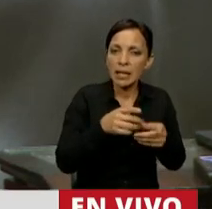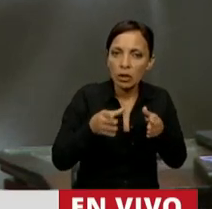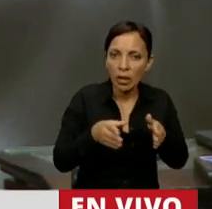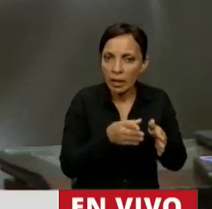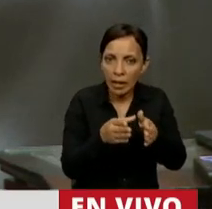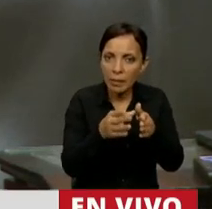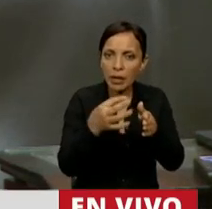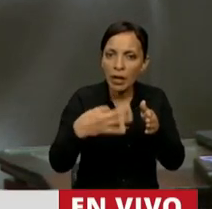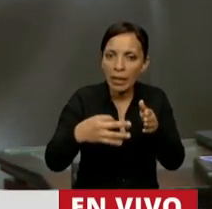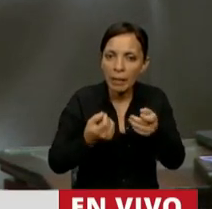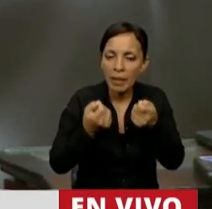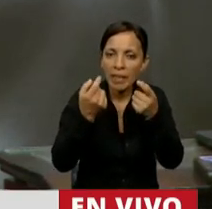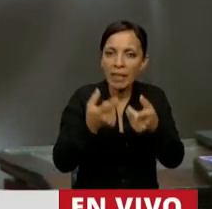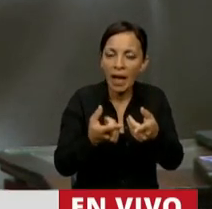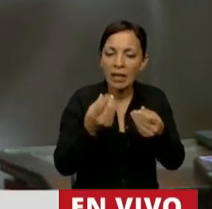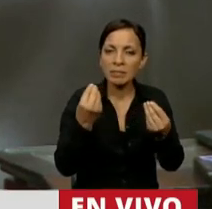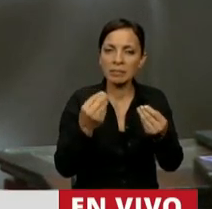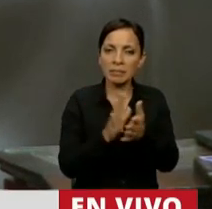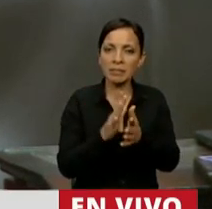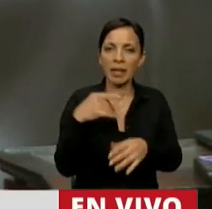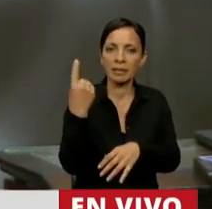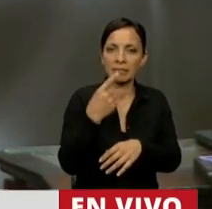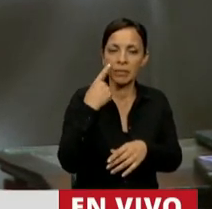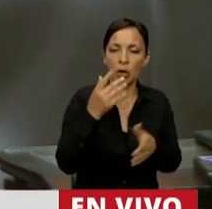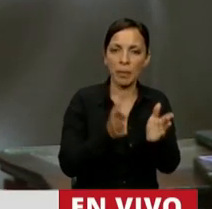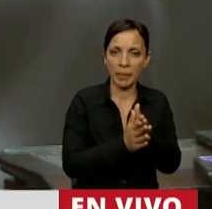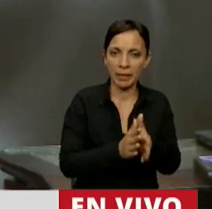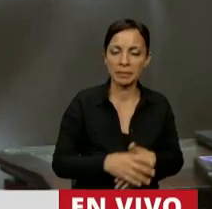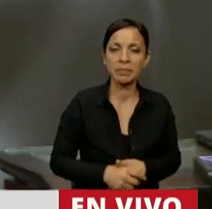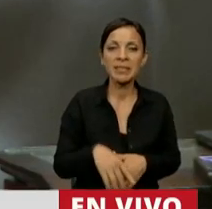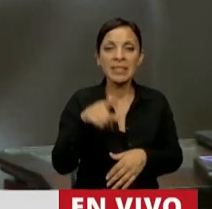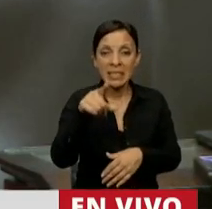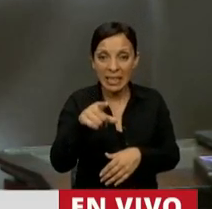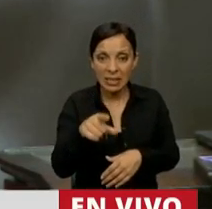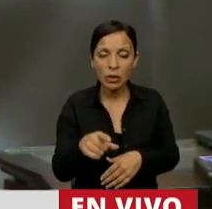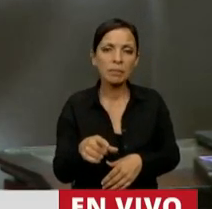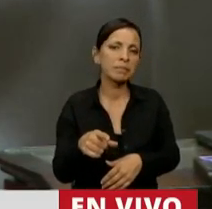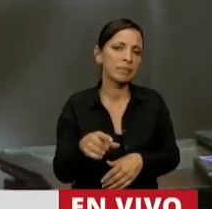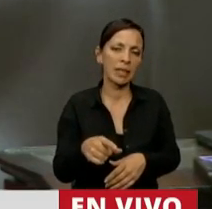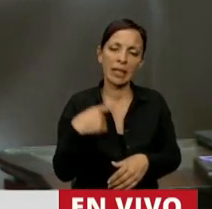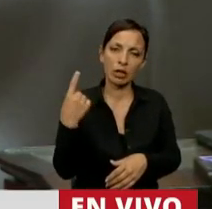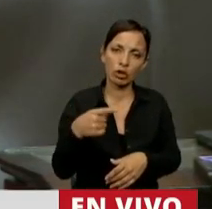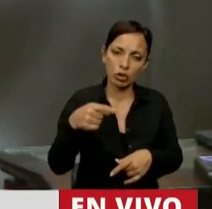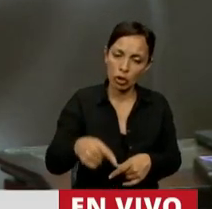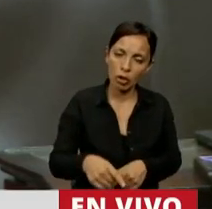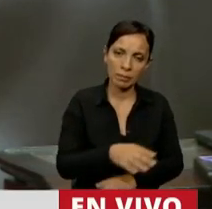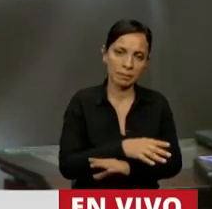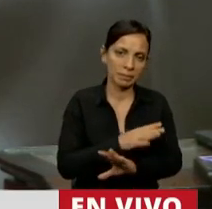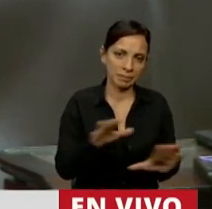atar la consistencia material de nuestra convivencia, es ese hilo el que estamos cortando hoy.